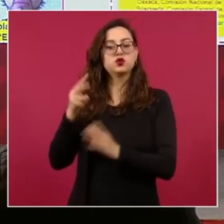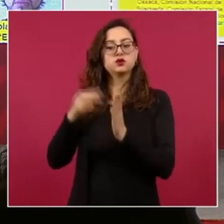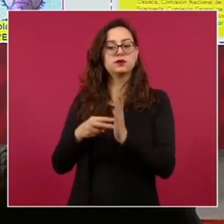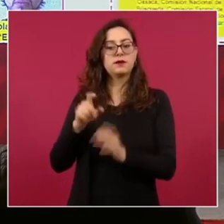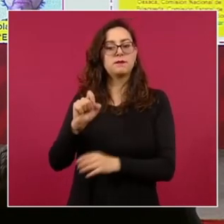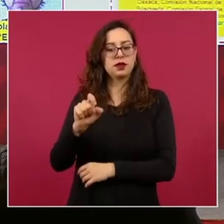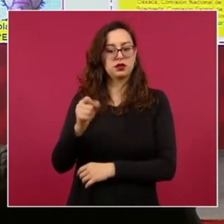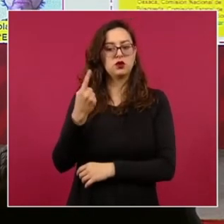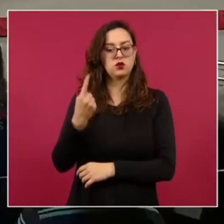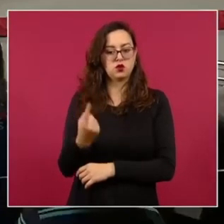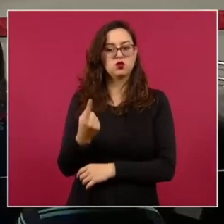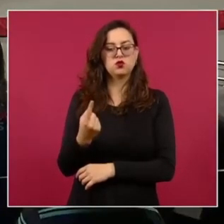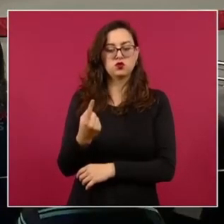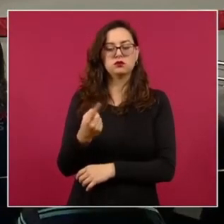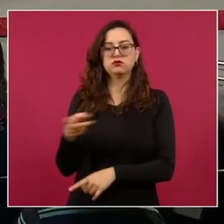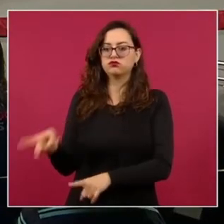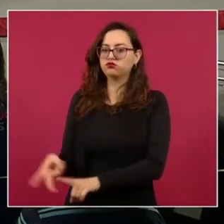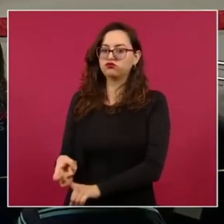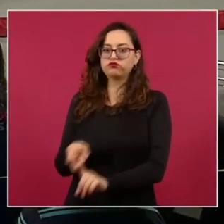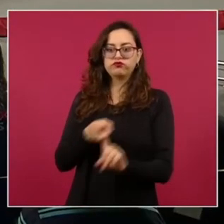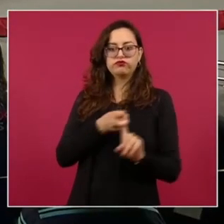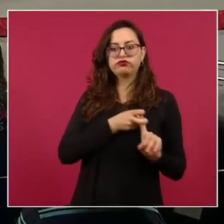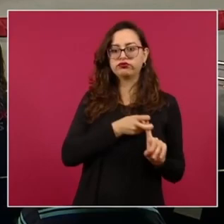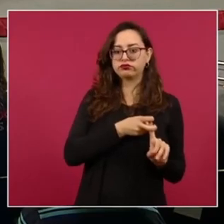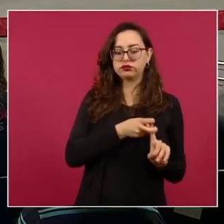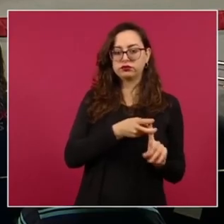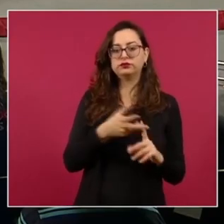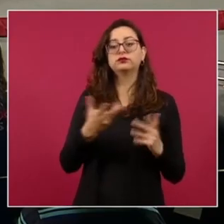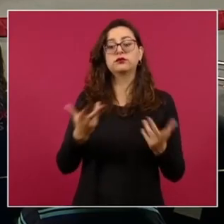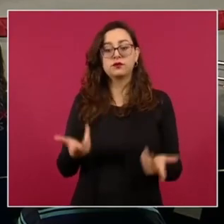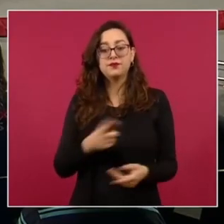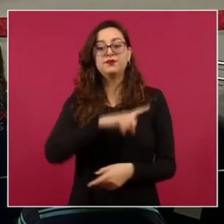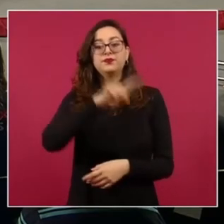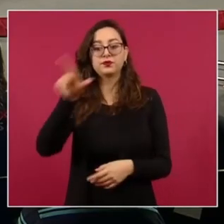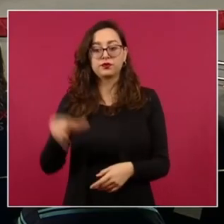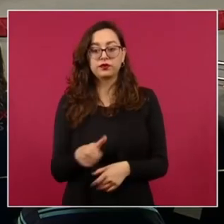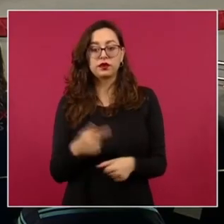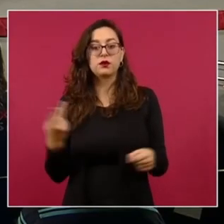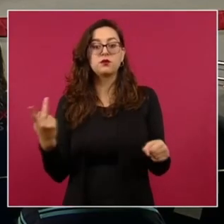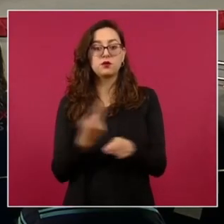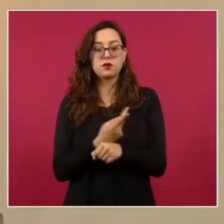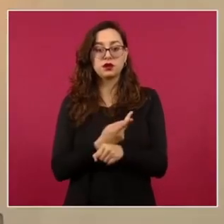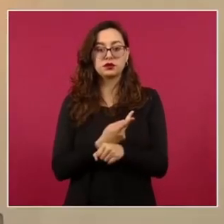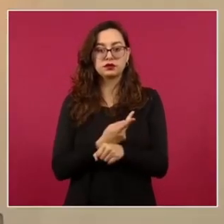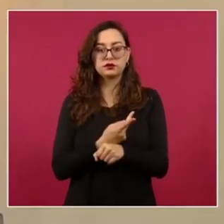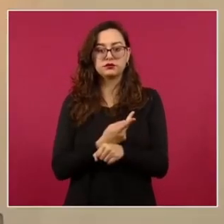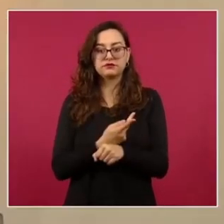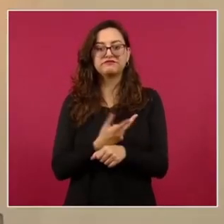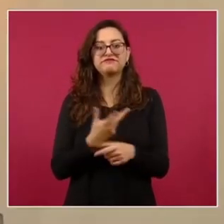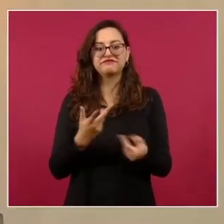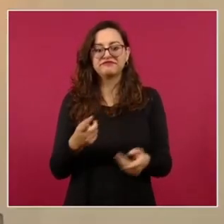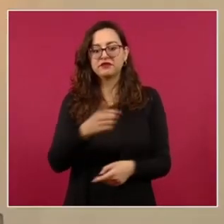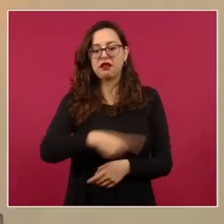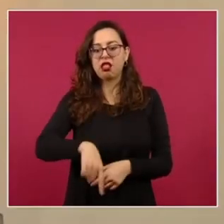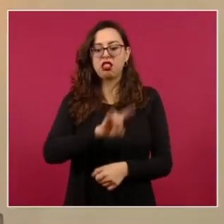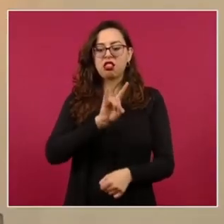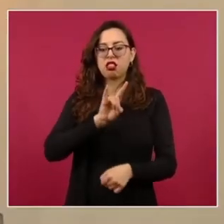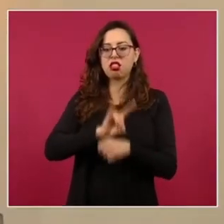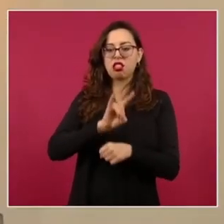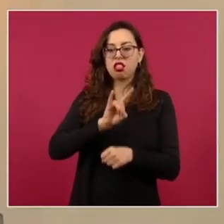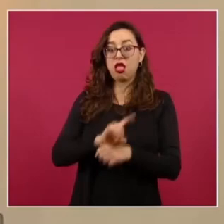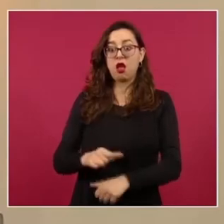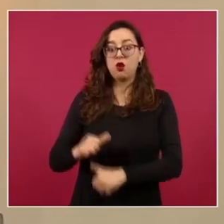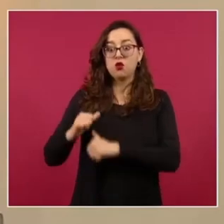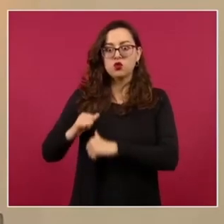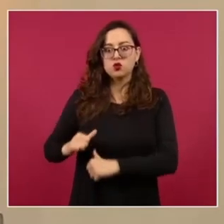libertad y a partir de un operativo que montan, cometen la desaparición de